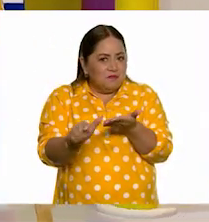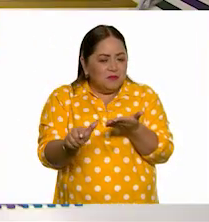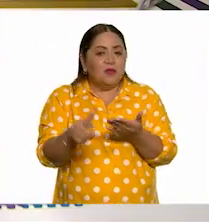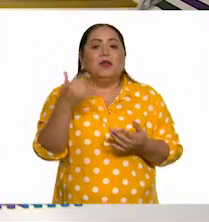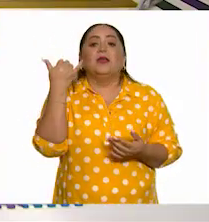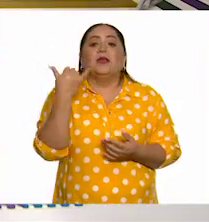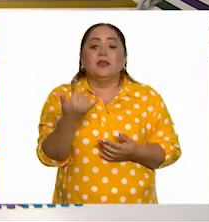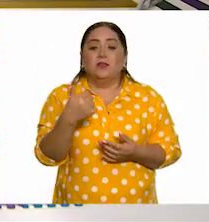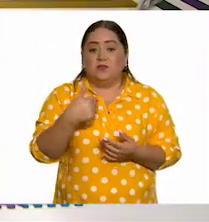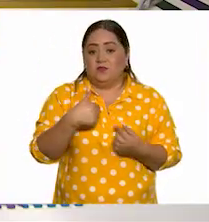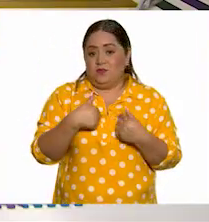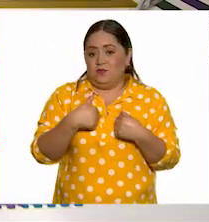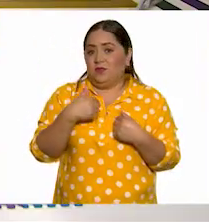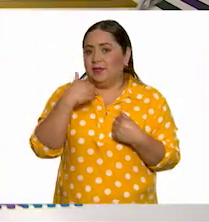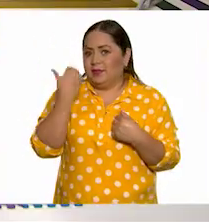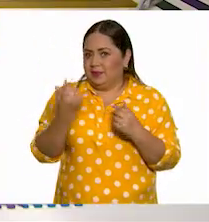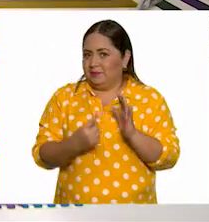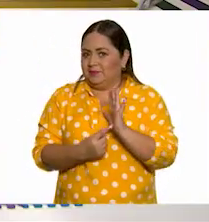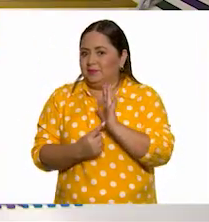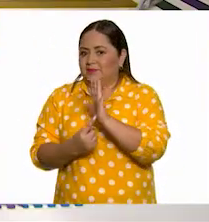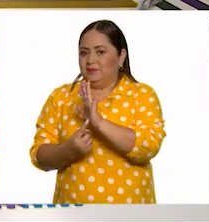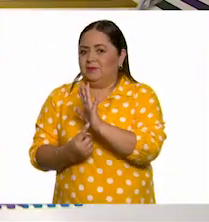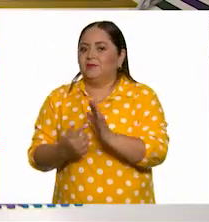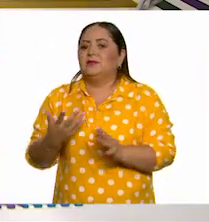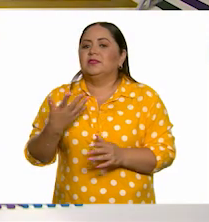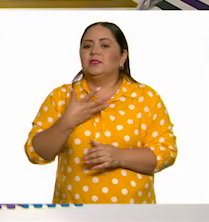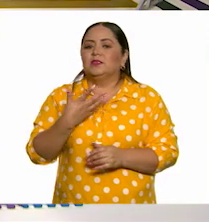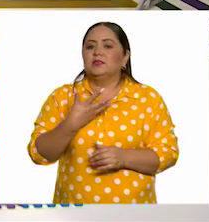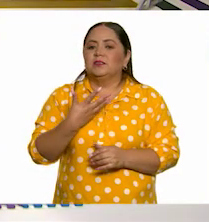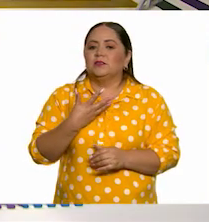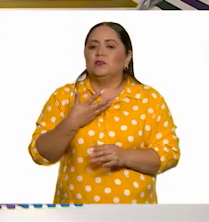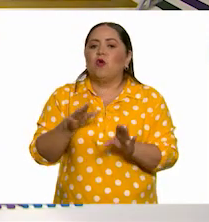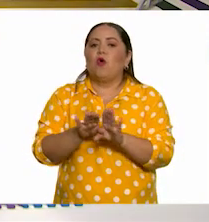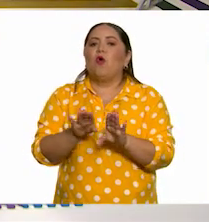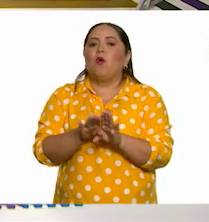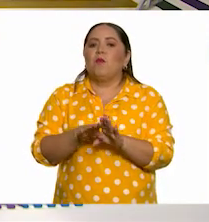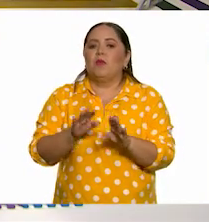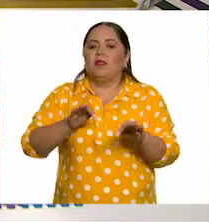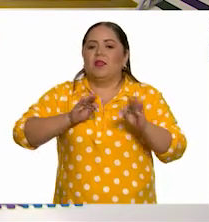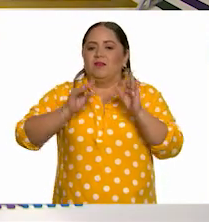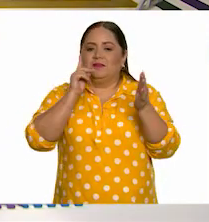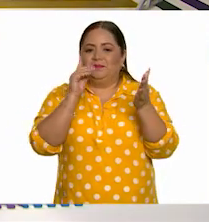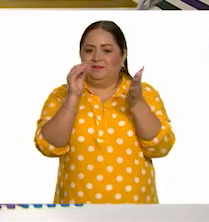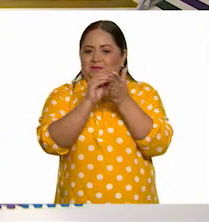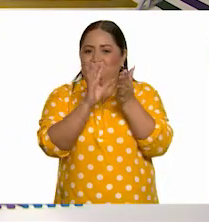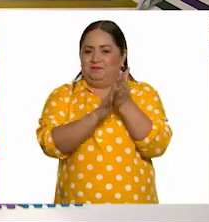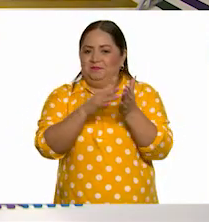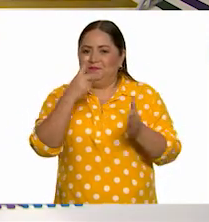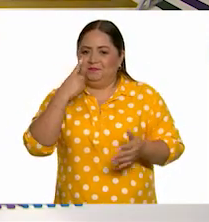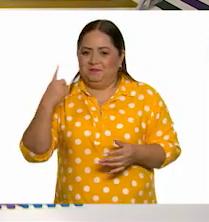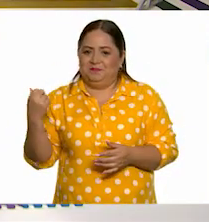Y yo aquí quiero enseñarles que tenemos dos de sus trabajos. Aquí está.